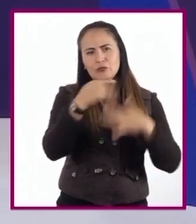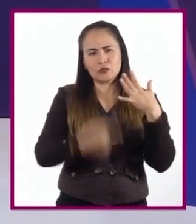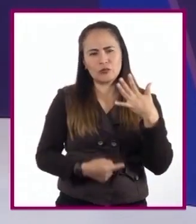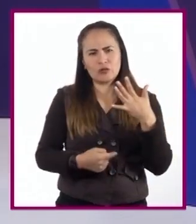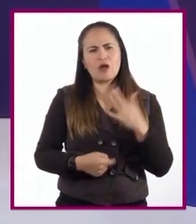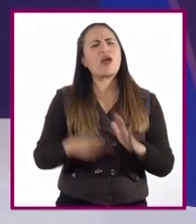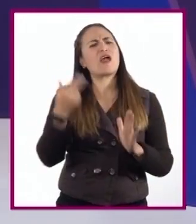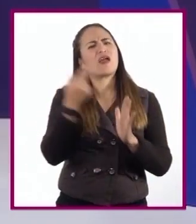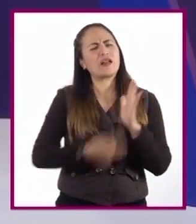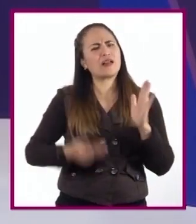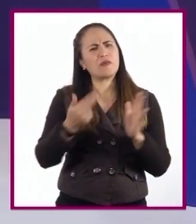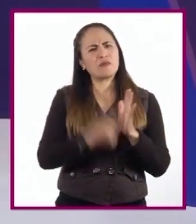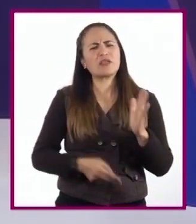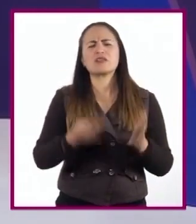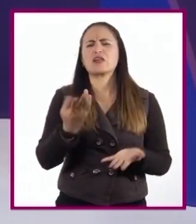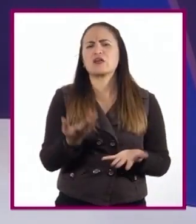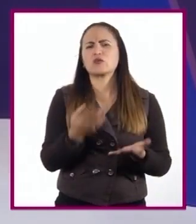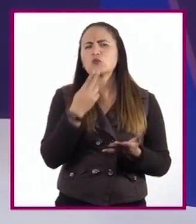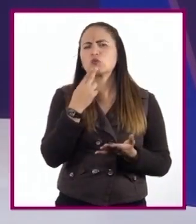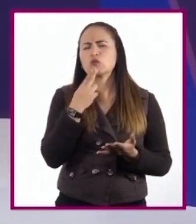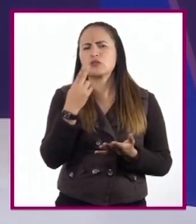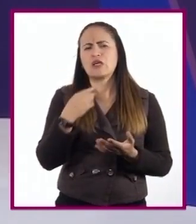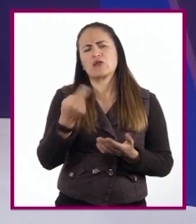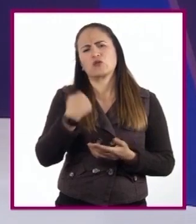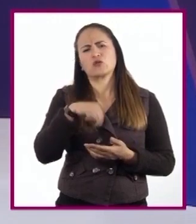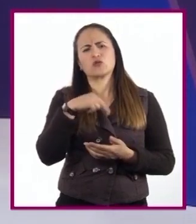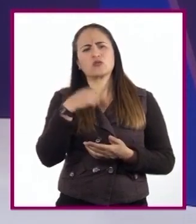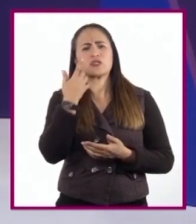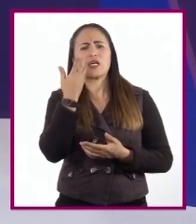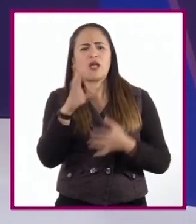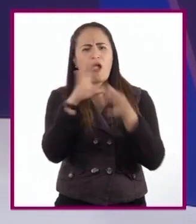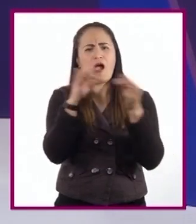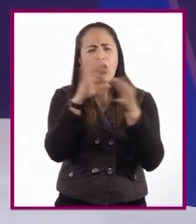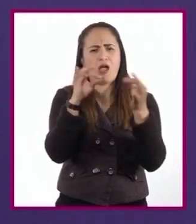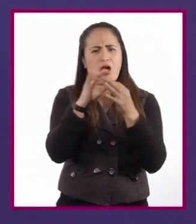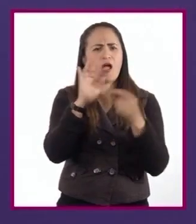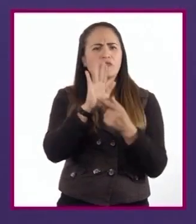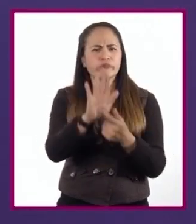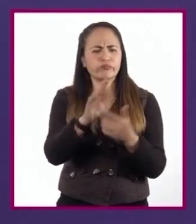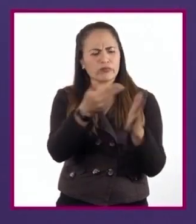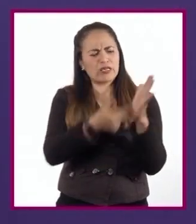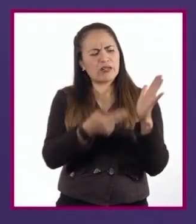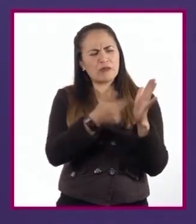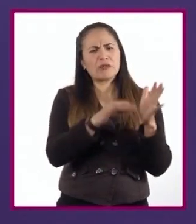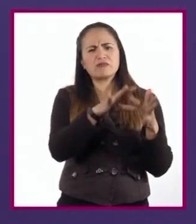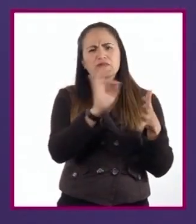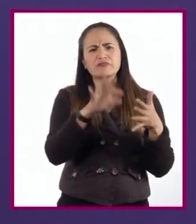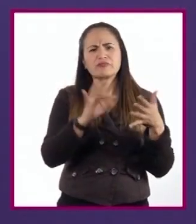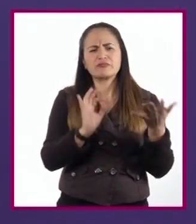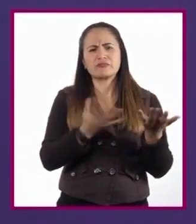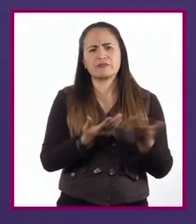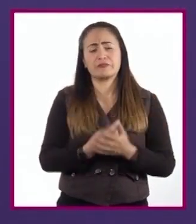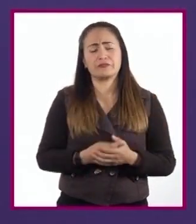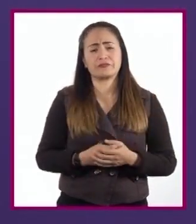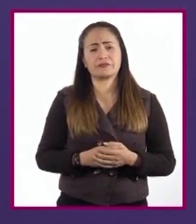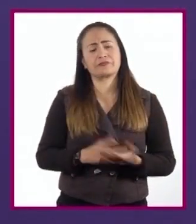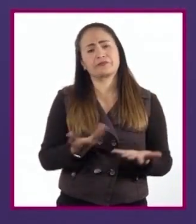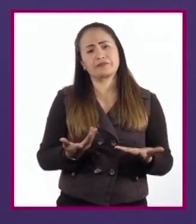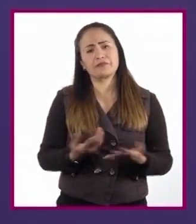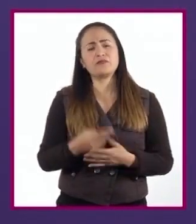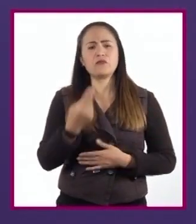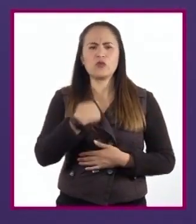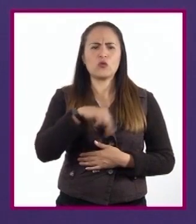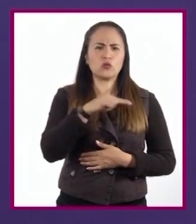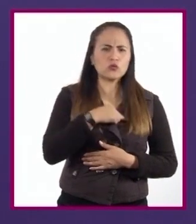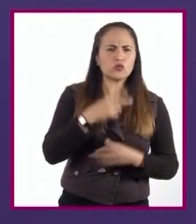de herramientas podemos utilizar al momento de argumentar? En primer lugar, es fundamental que cuando nos encontremos